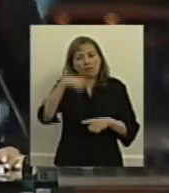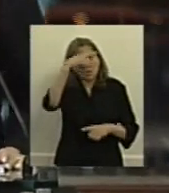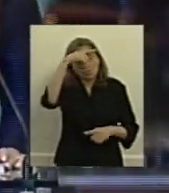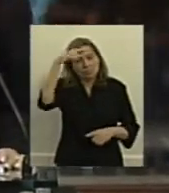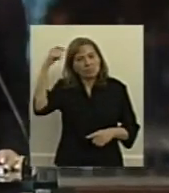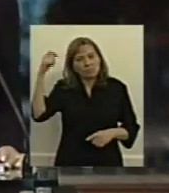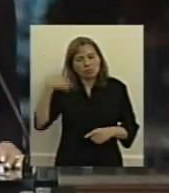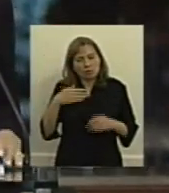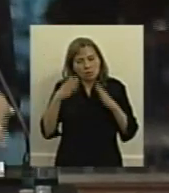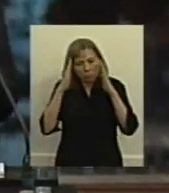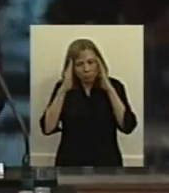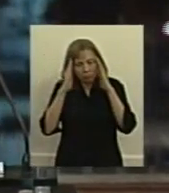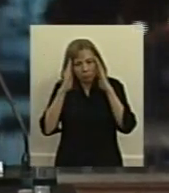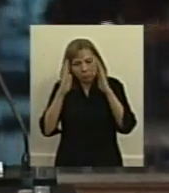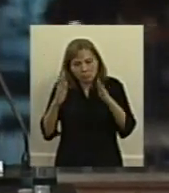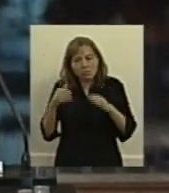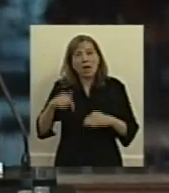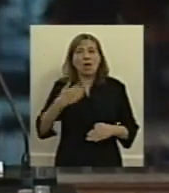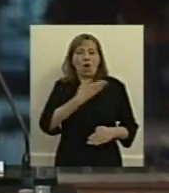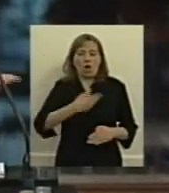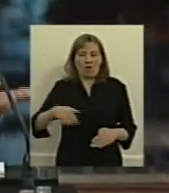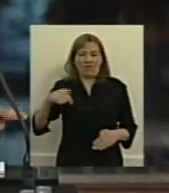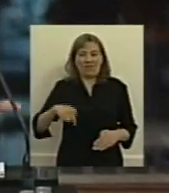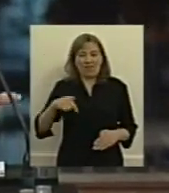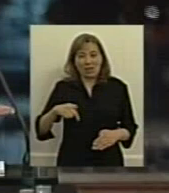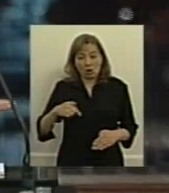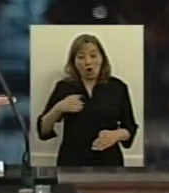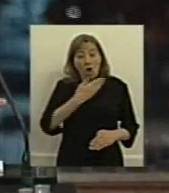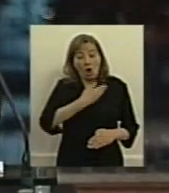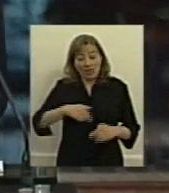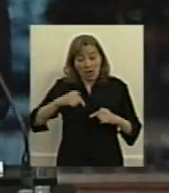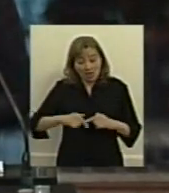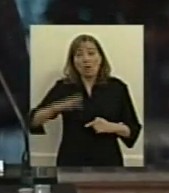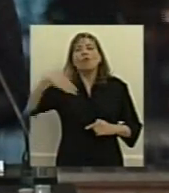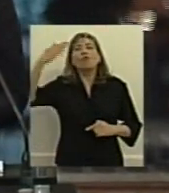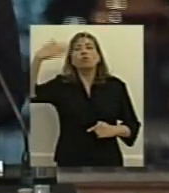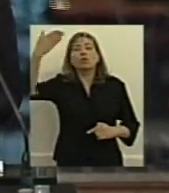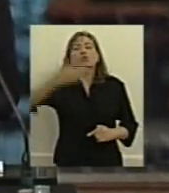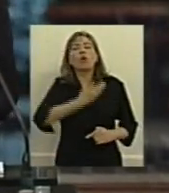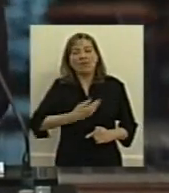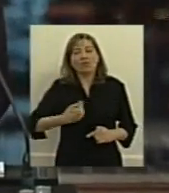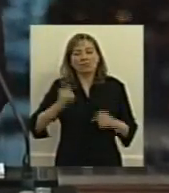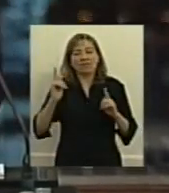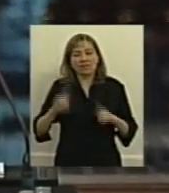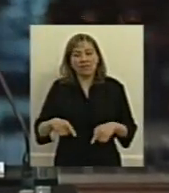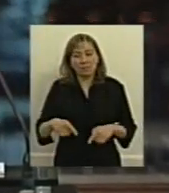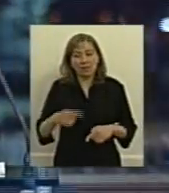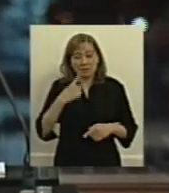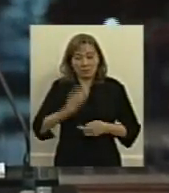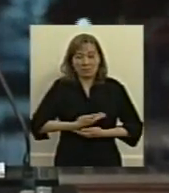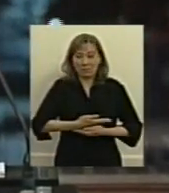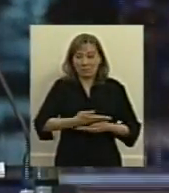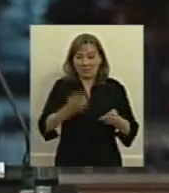tanto involucra a este gobierno y a los que vendrán la promulgación